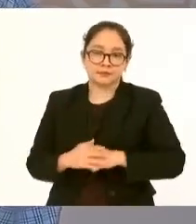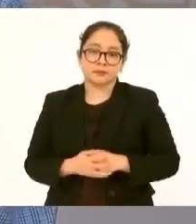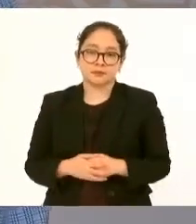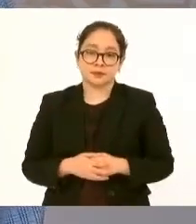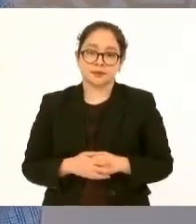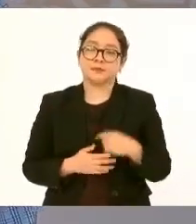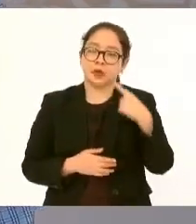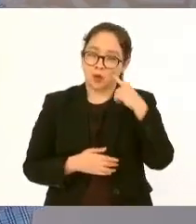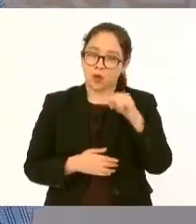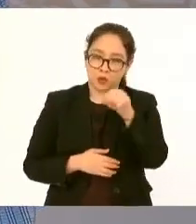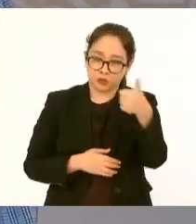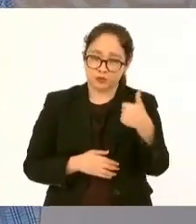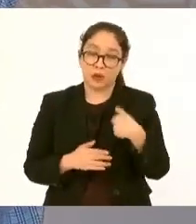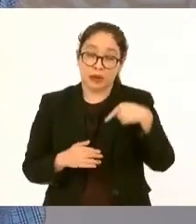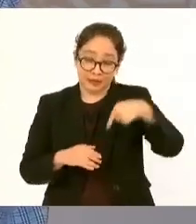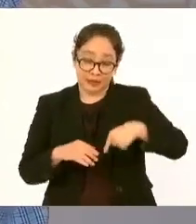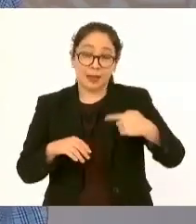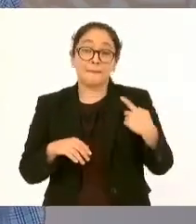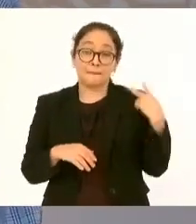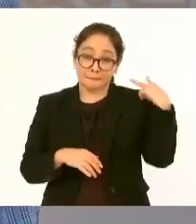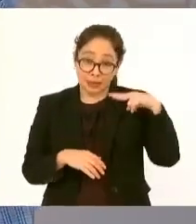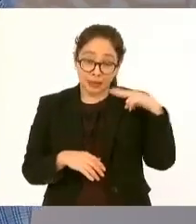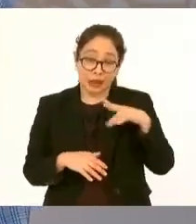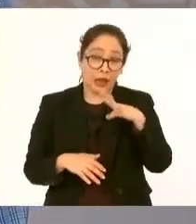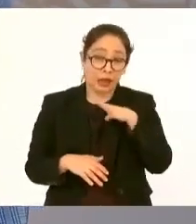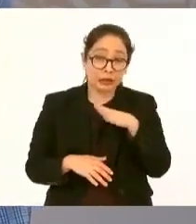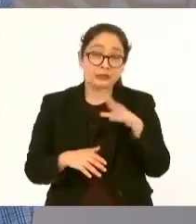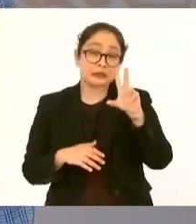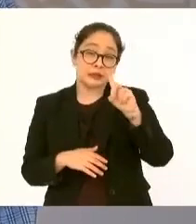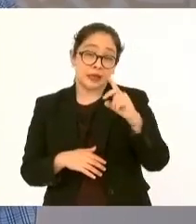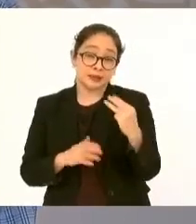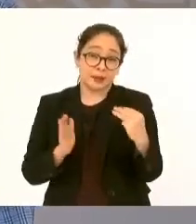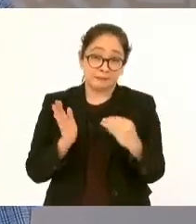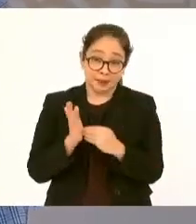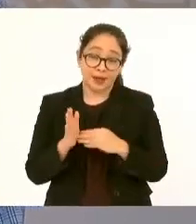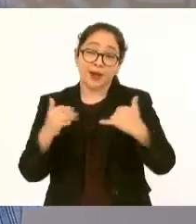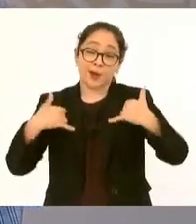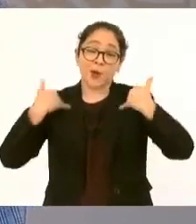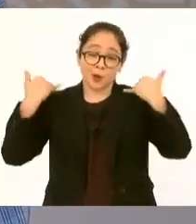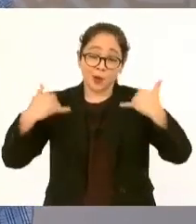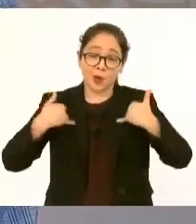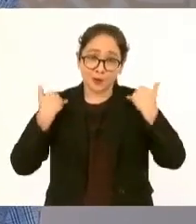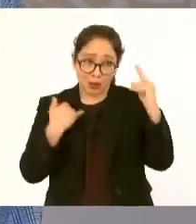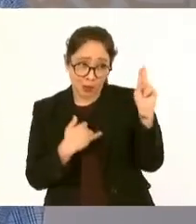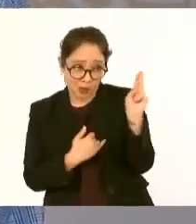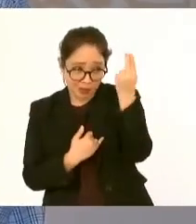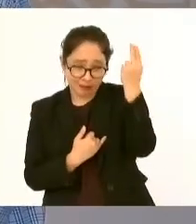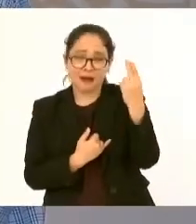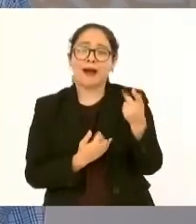hay casi 30.000 jóvenes universitarios becados,